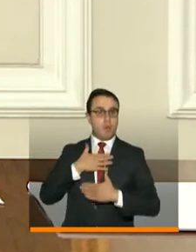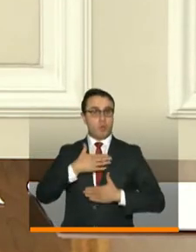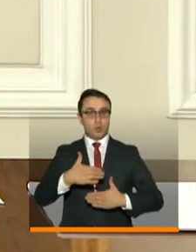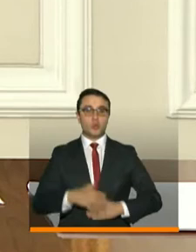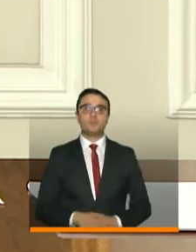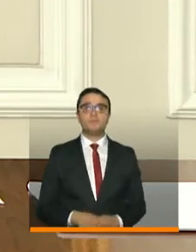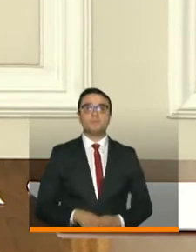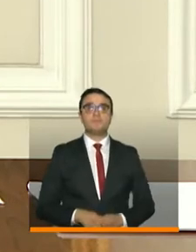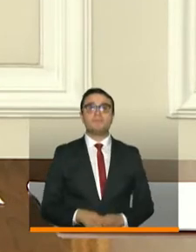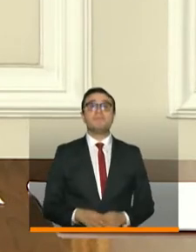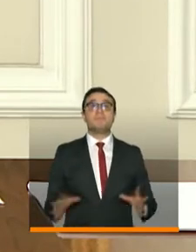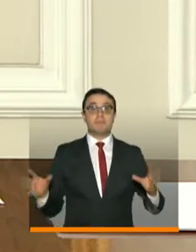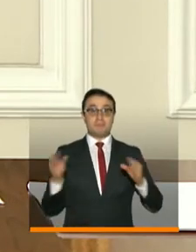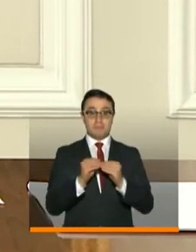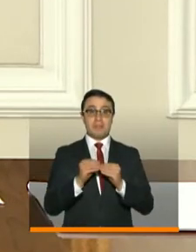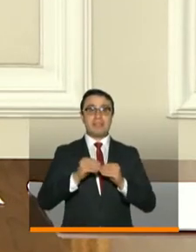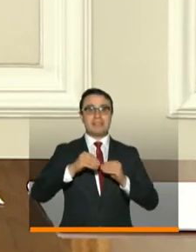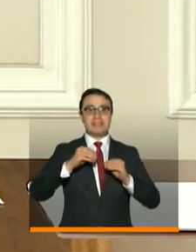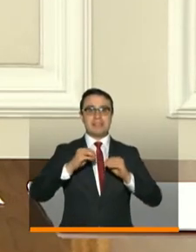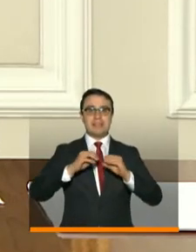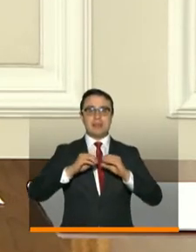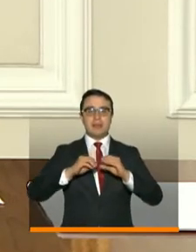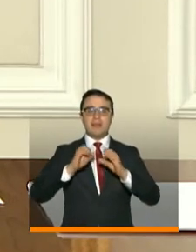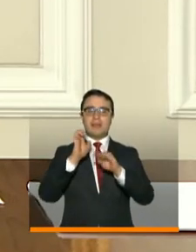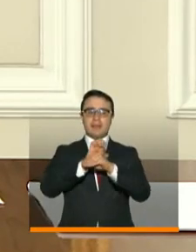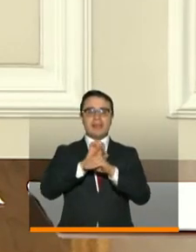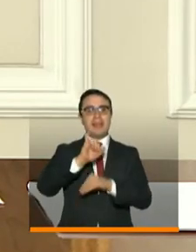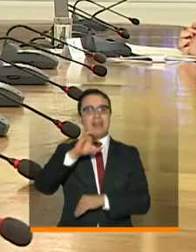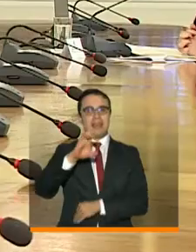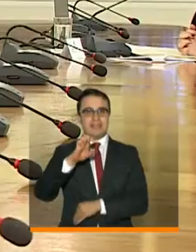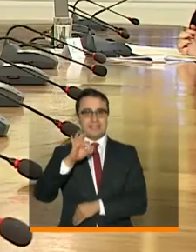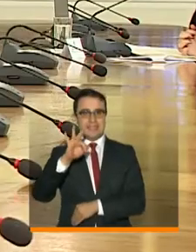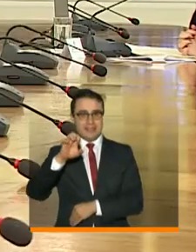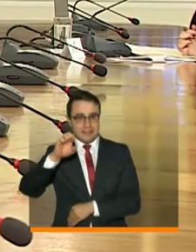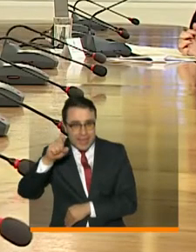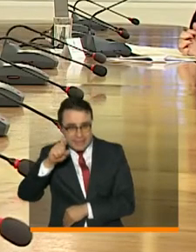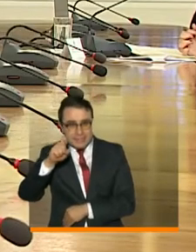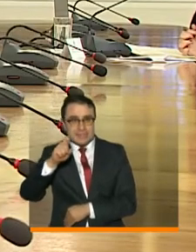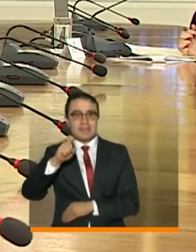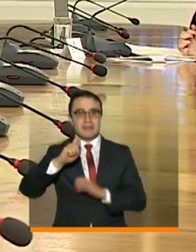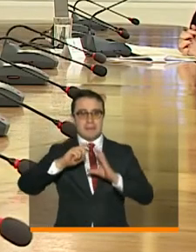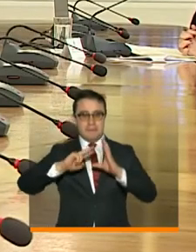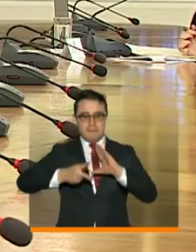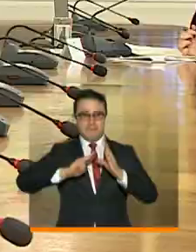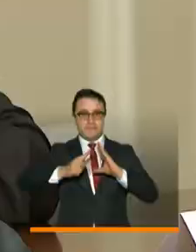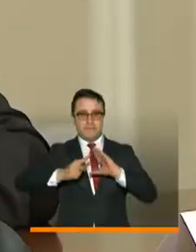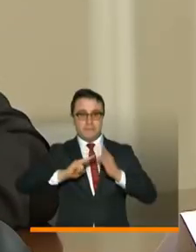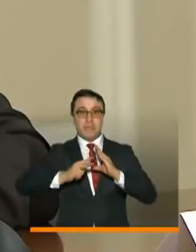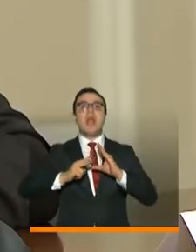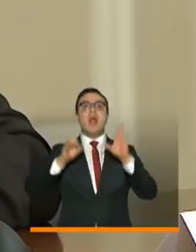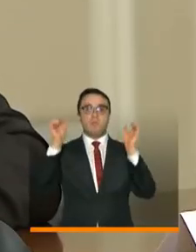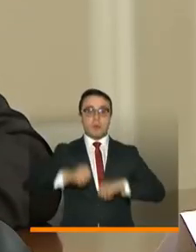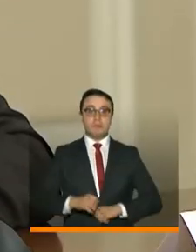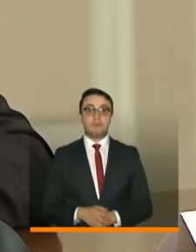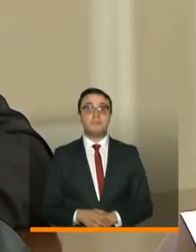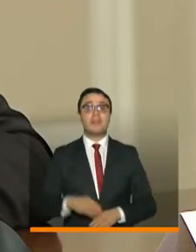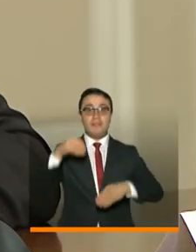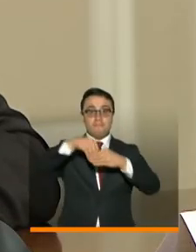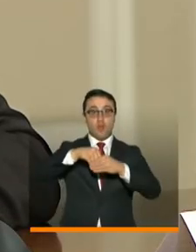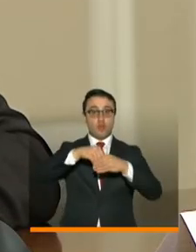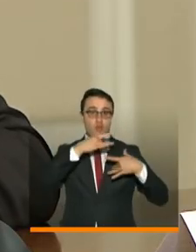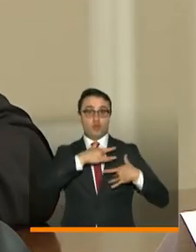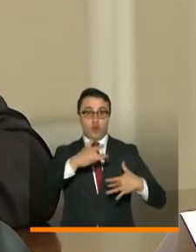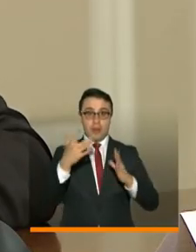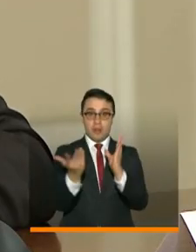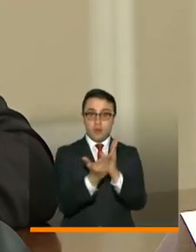otro también son los alivios del ICTEX. Cuéntenoslo rápidamente. Sí, presidente. Como usted lo dice, el Fondo Solidario para la Educación nos ha